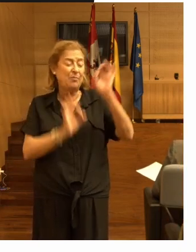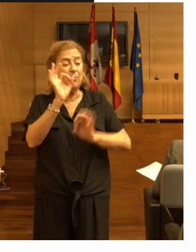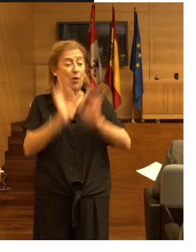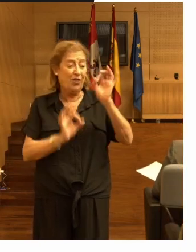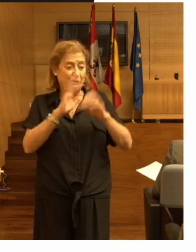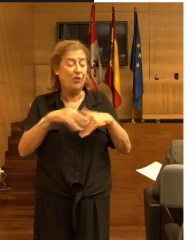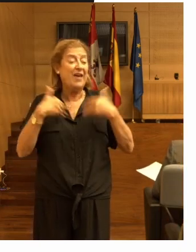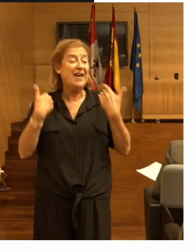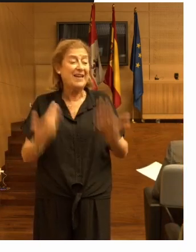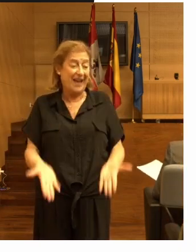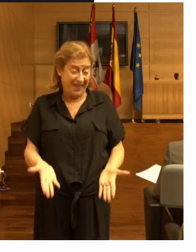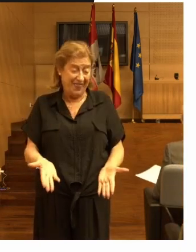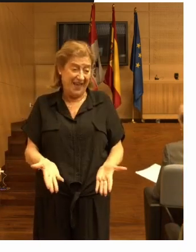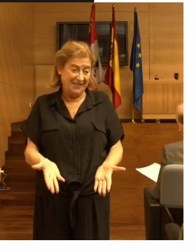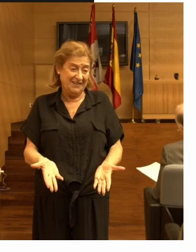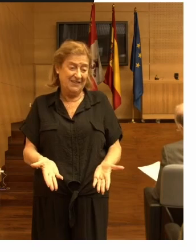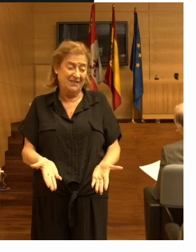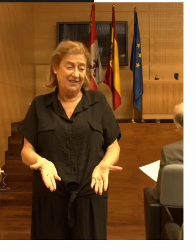caídas con